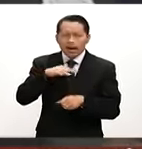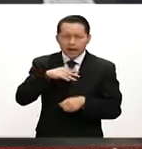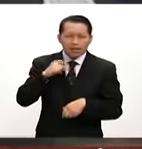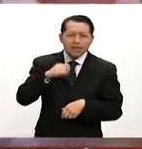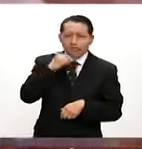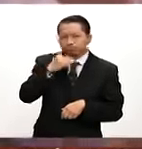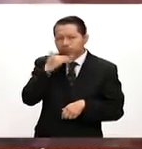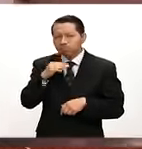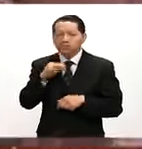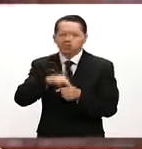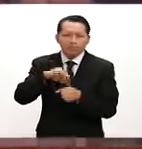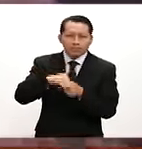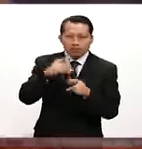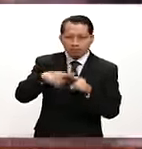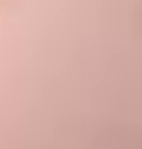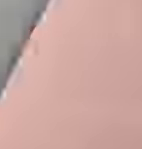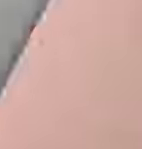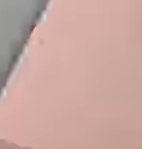realice su propia investigación.